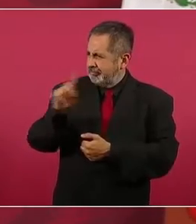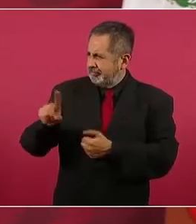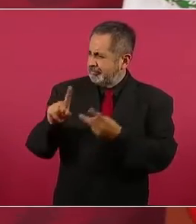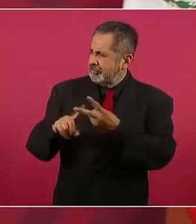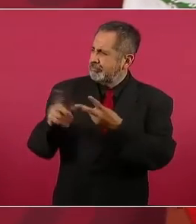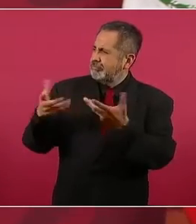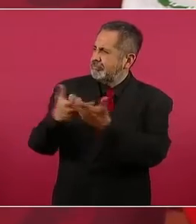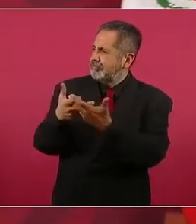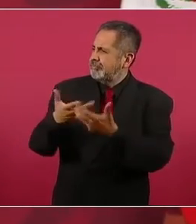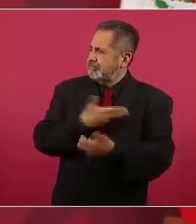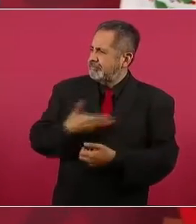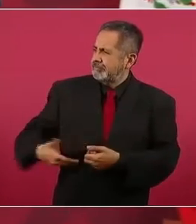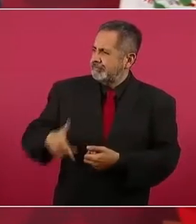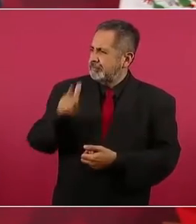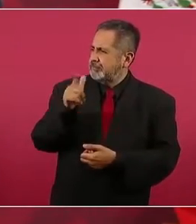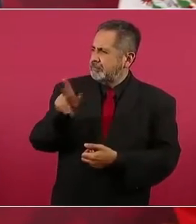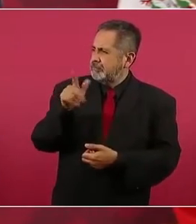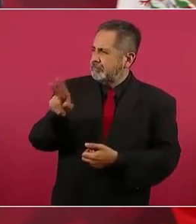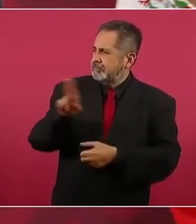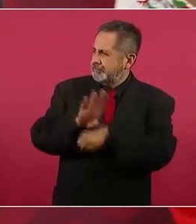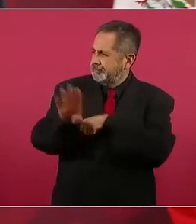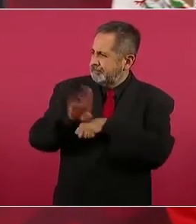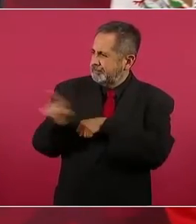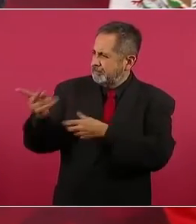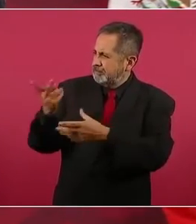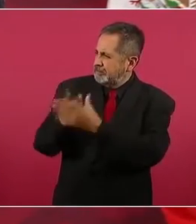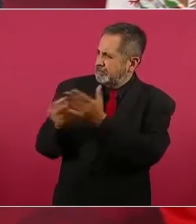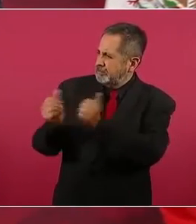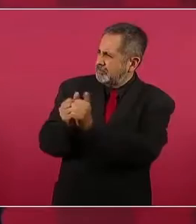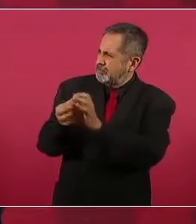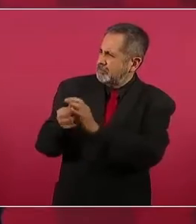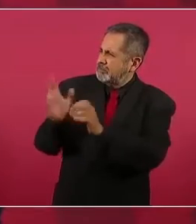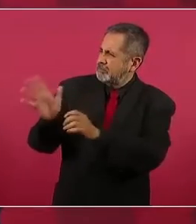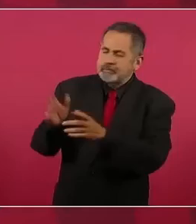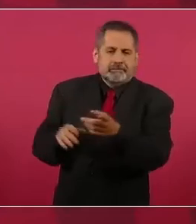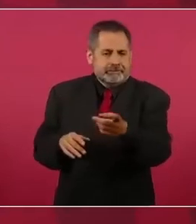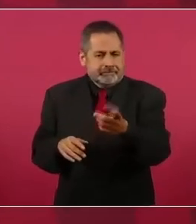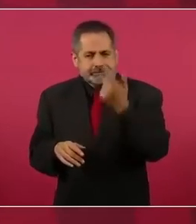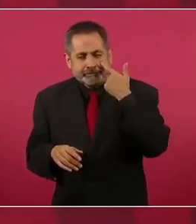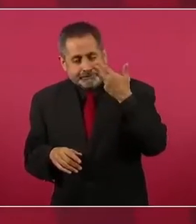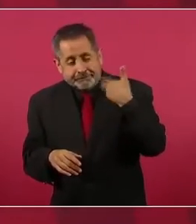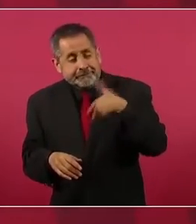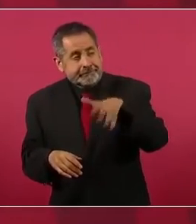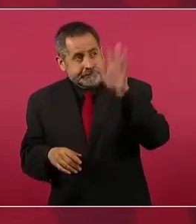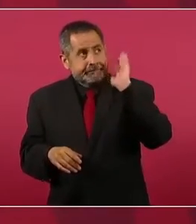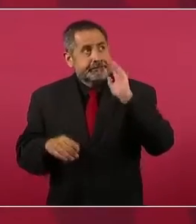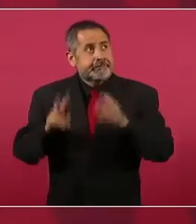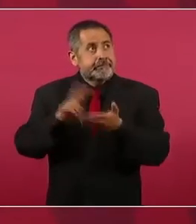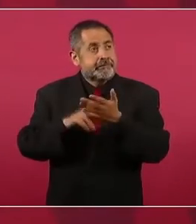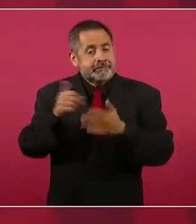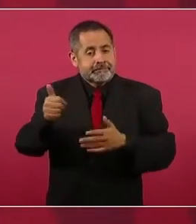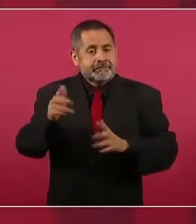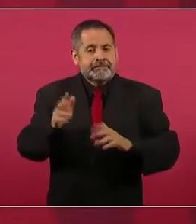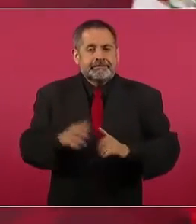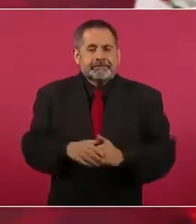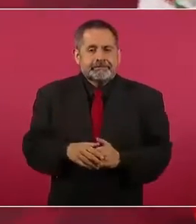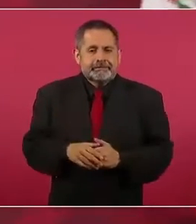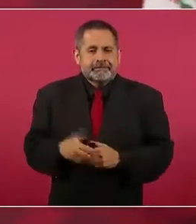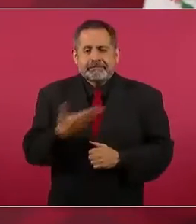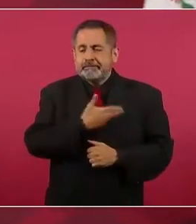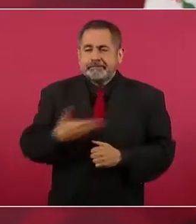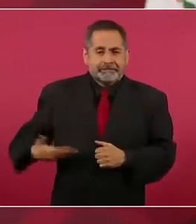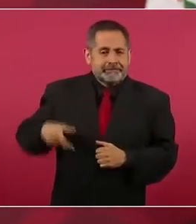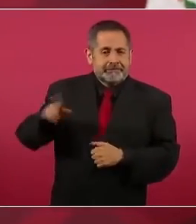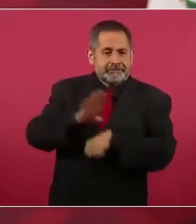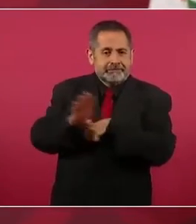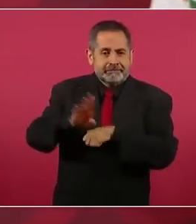Lula, porque fíjense, en aquel tiempo el presidente